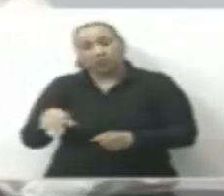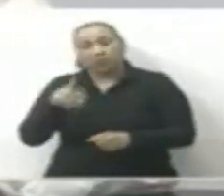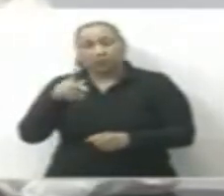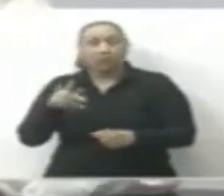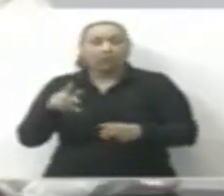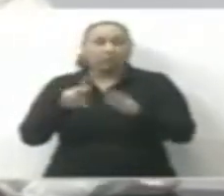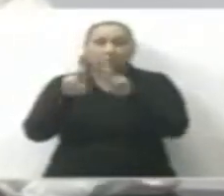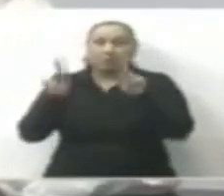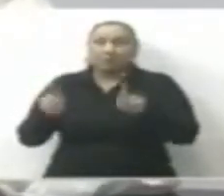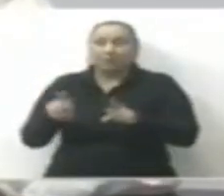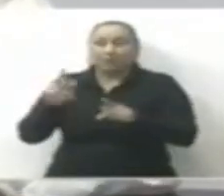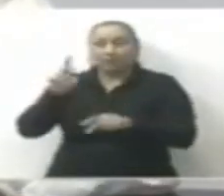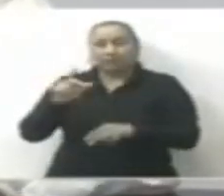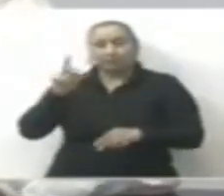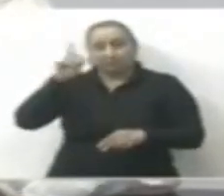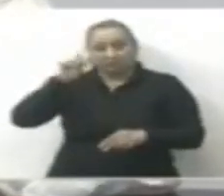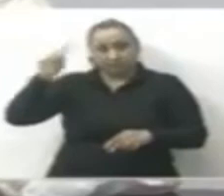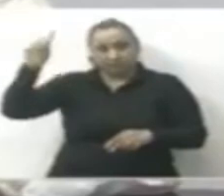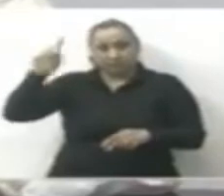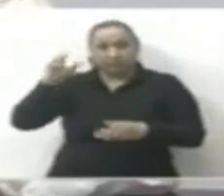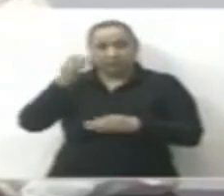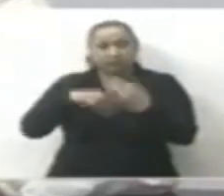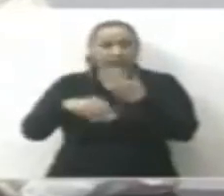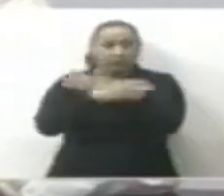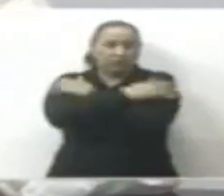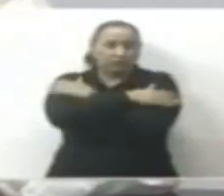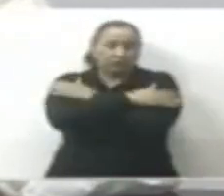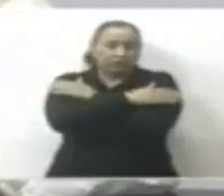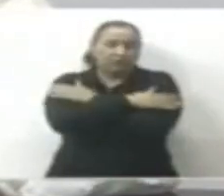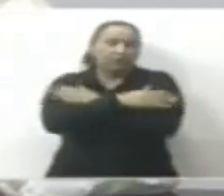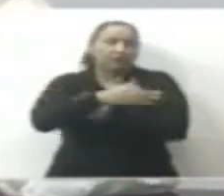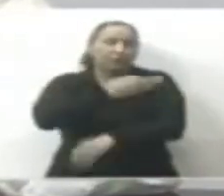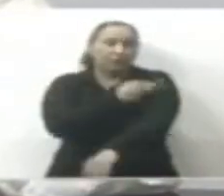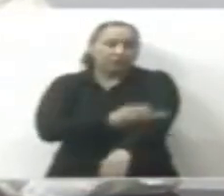descanso pleno y nuestro abrazo solidario a familiares y amigos. Gracias.